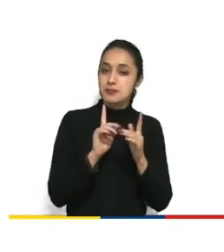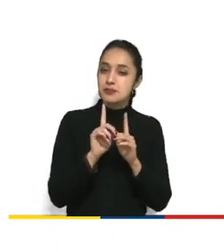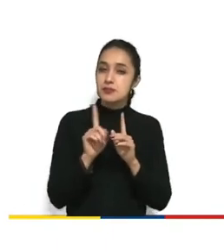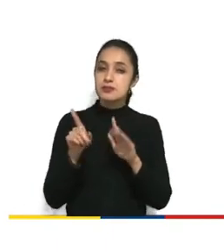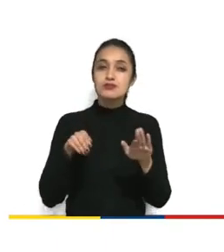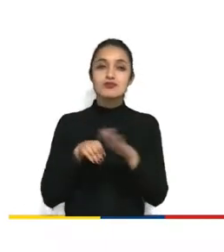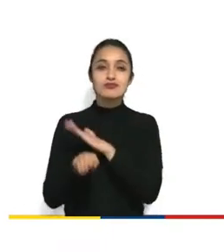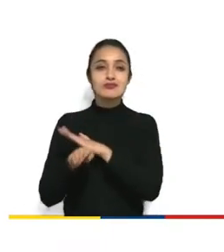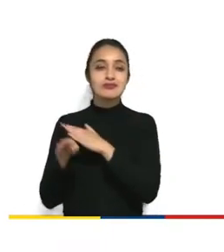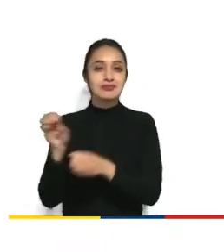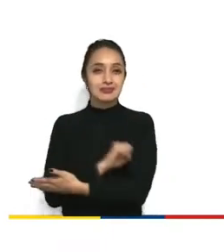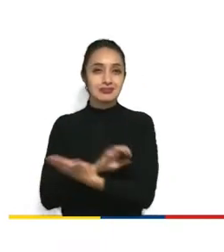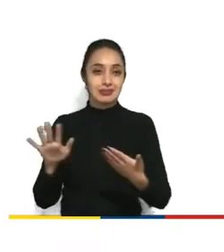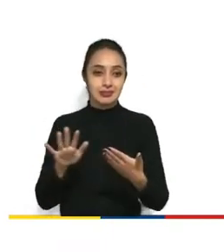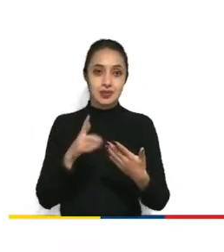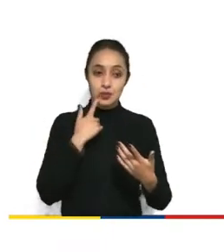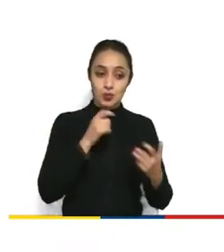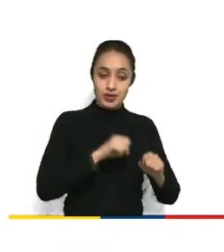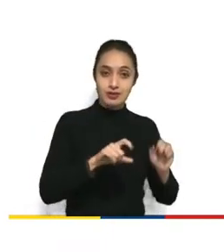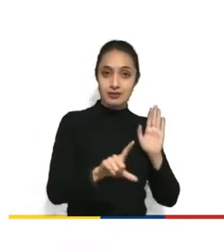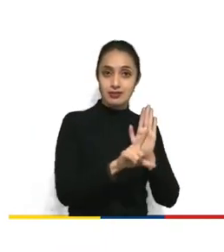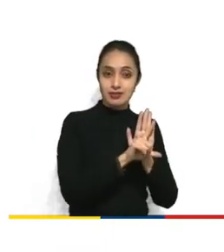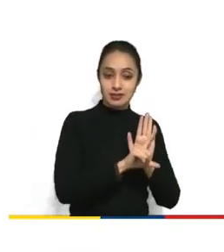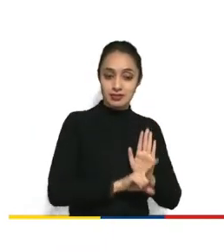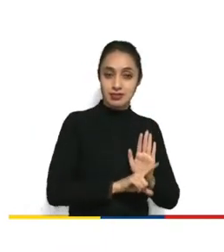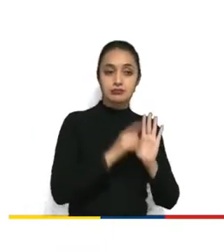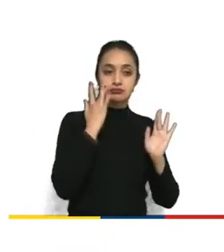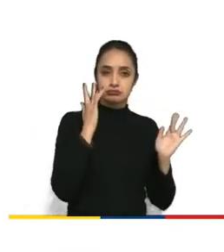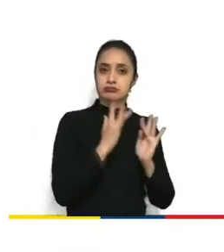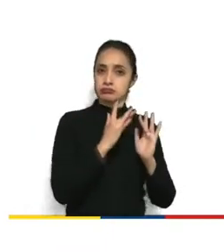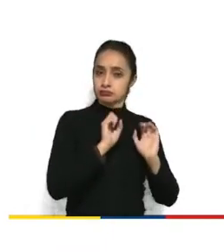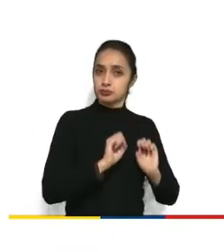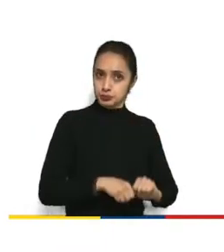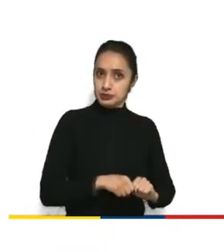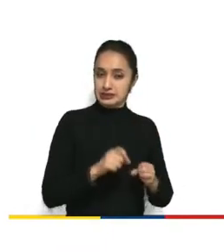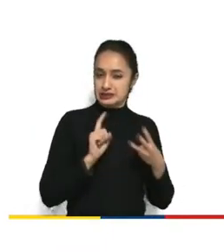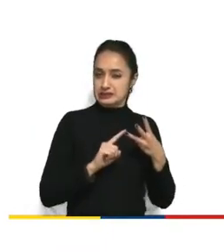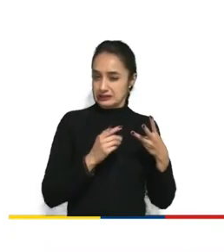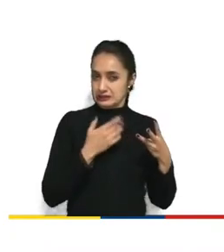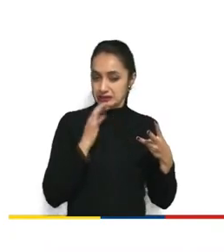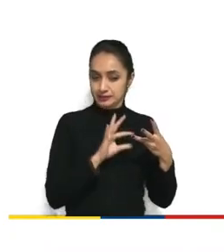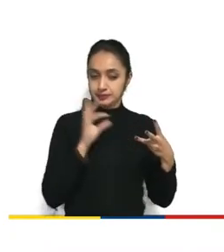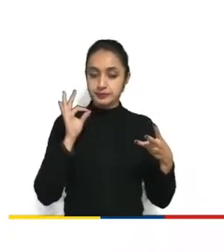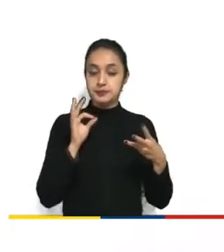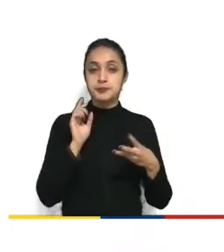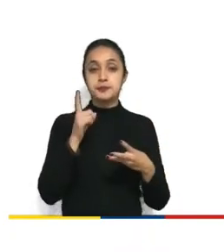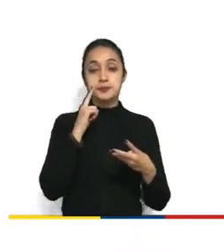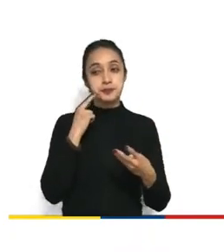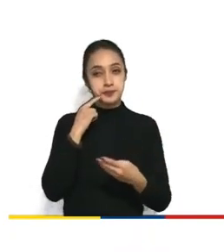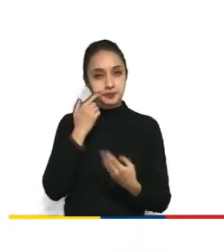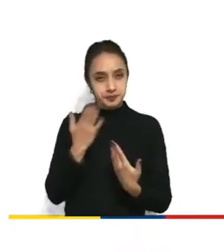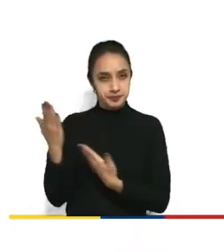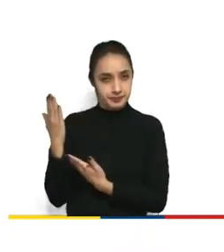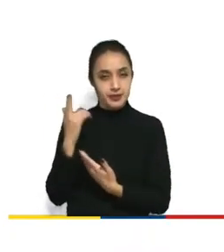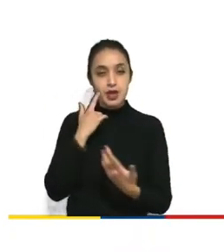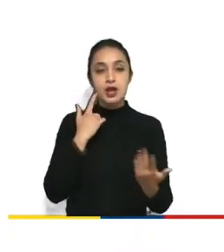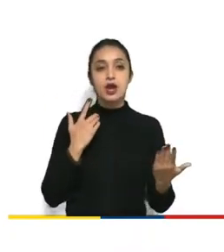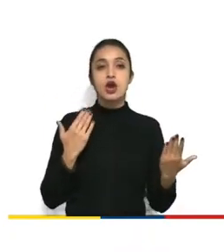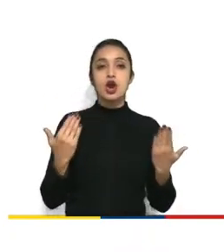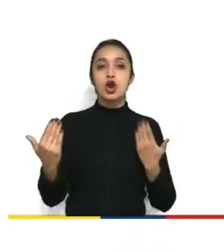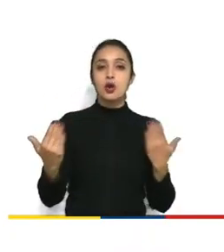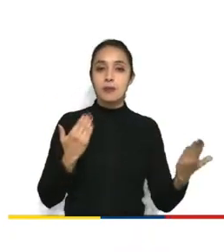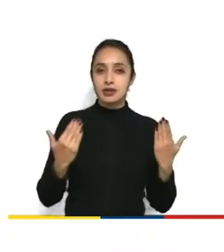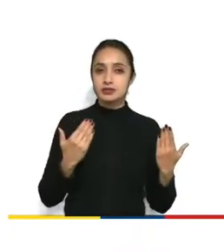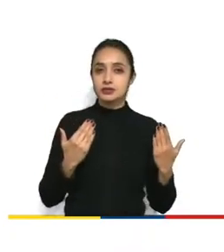legislación aquí en pantalla vemos ahora una comparación entre lo que se permite